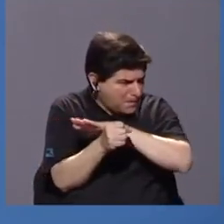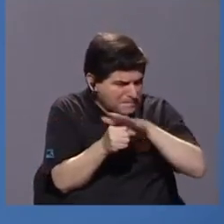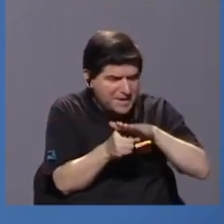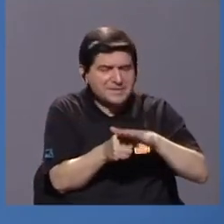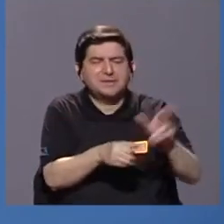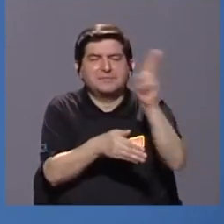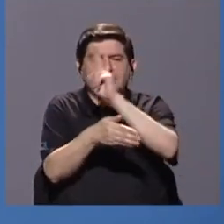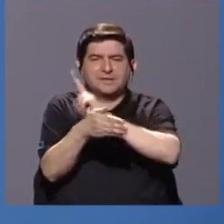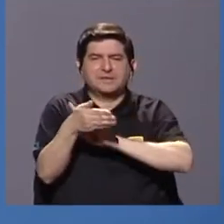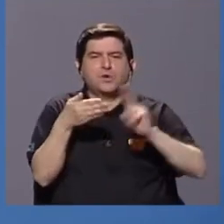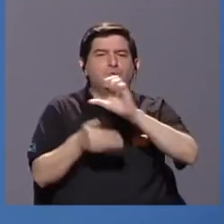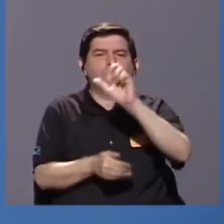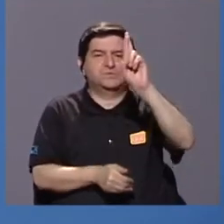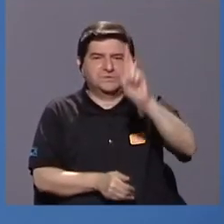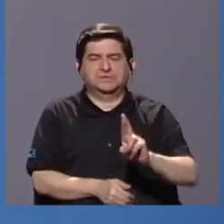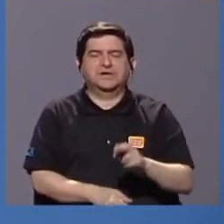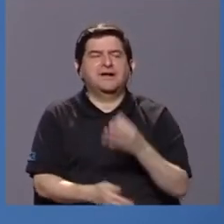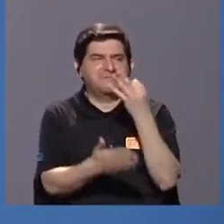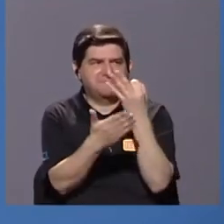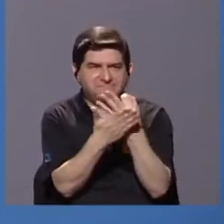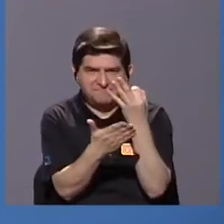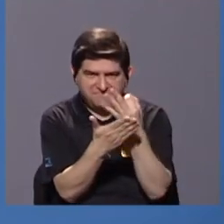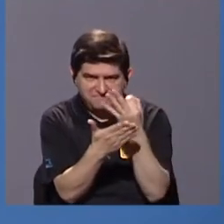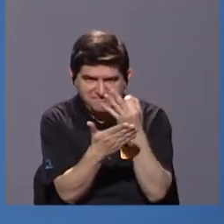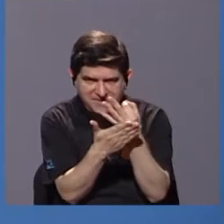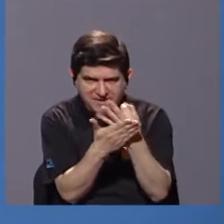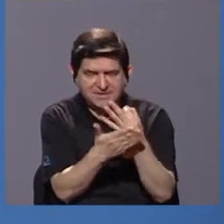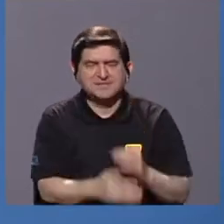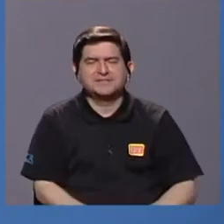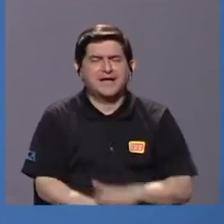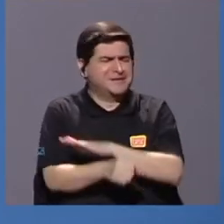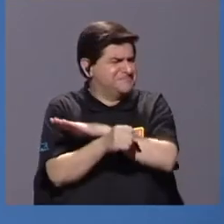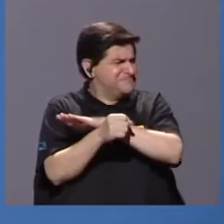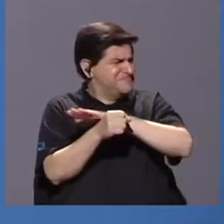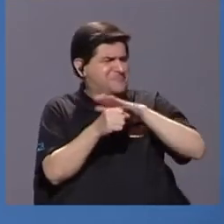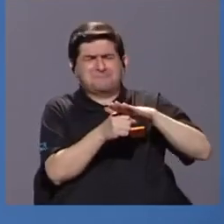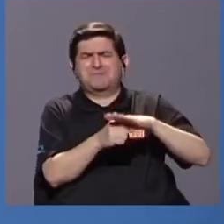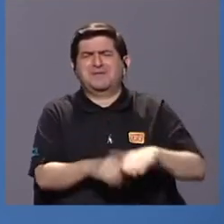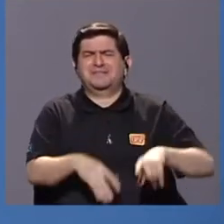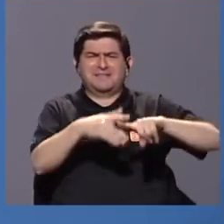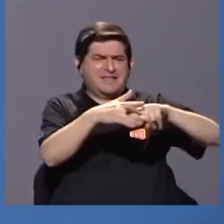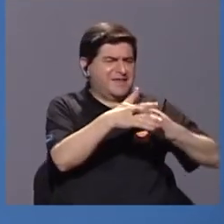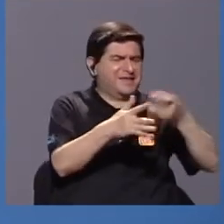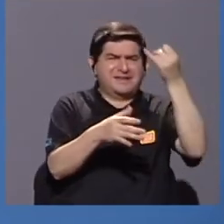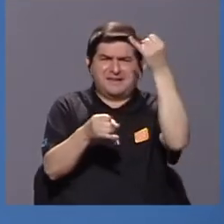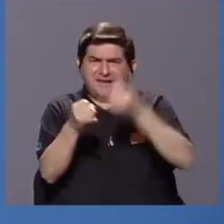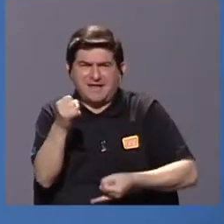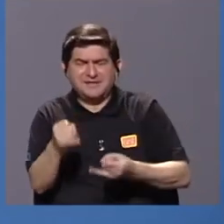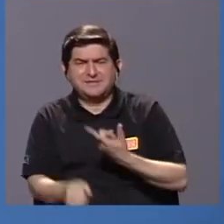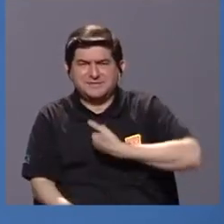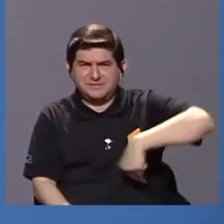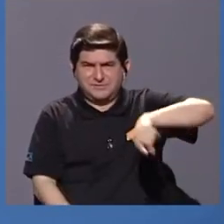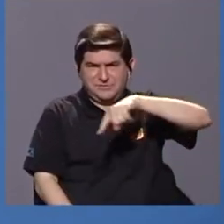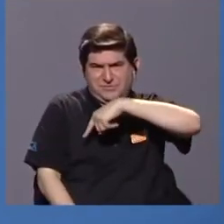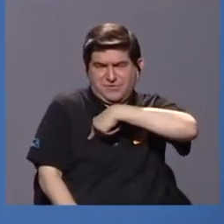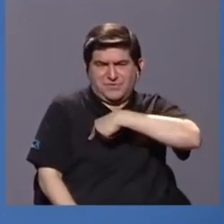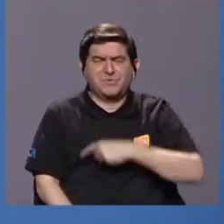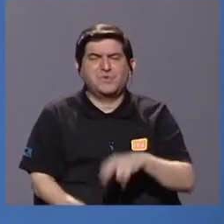Universidad de Costa Rica, financiado totalmente, desde principio a fin, por nuestra